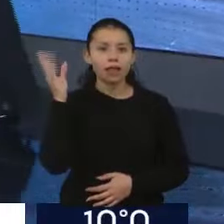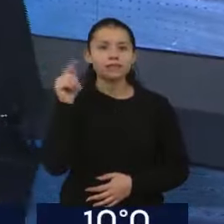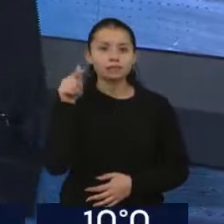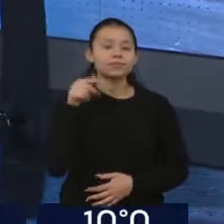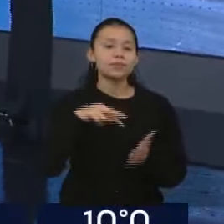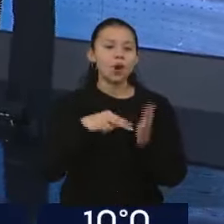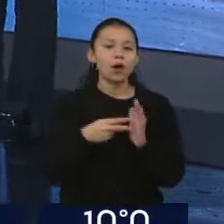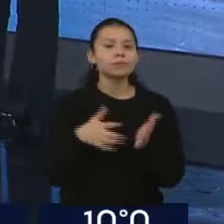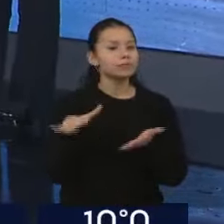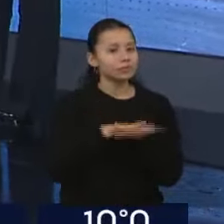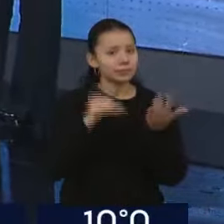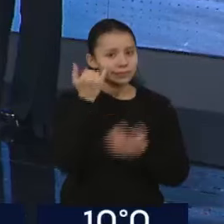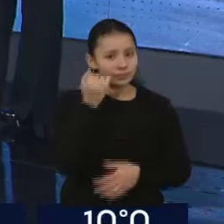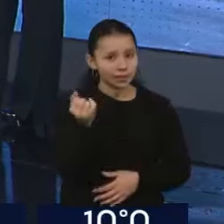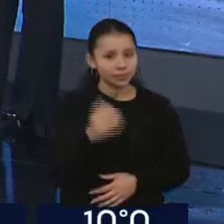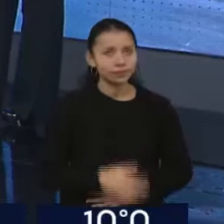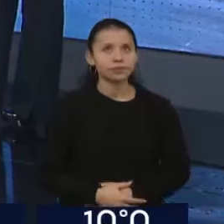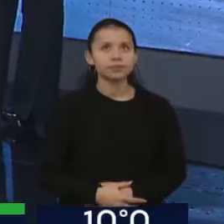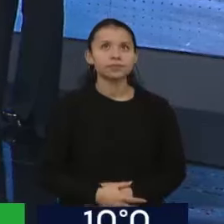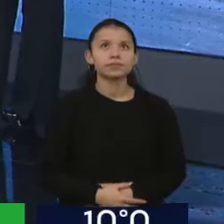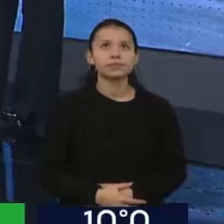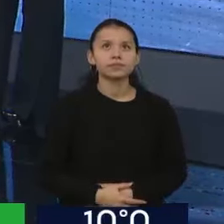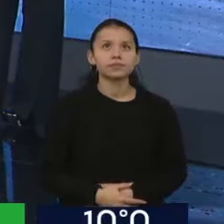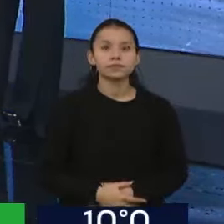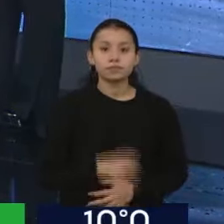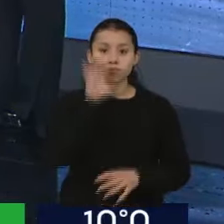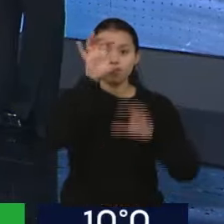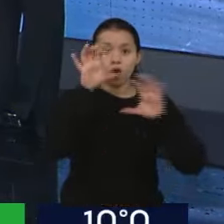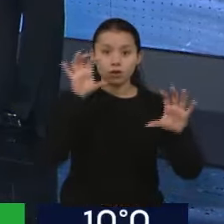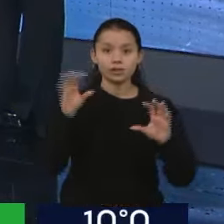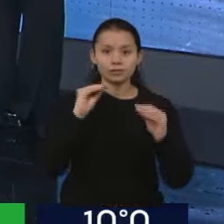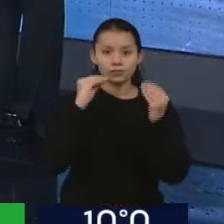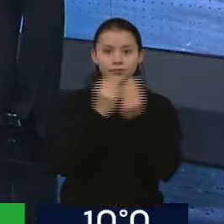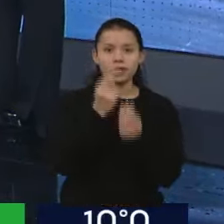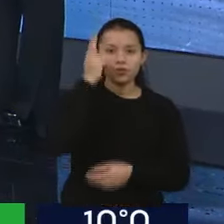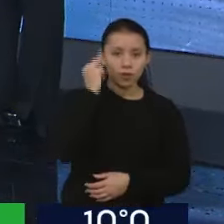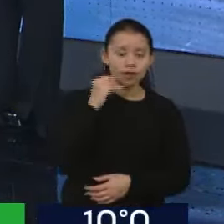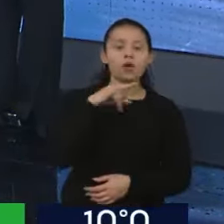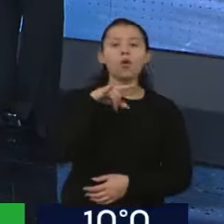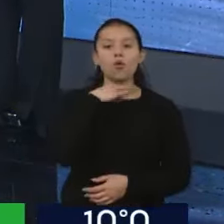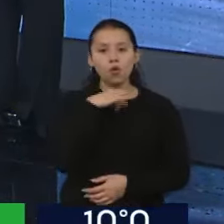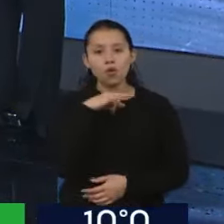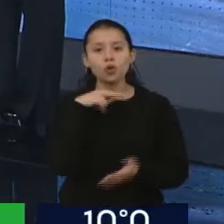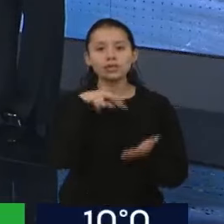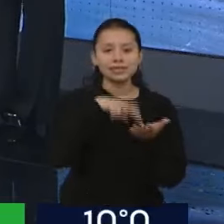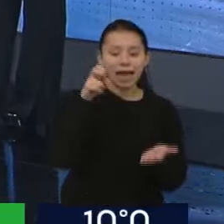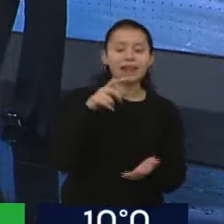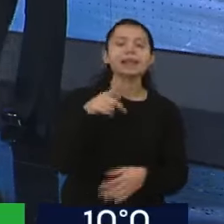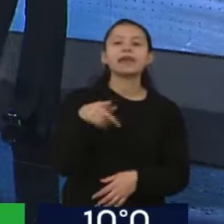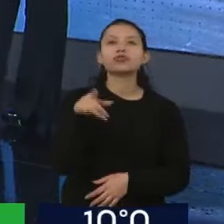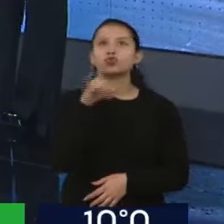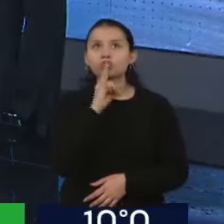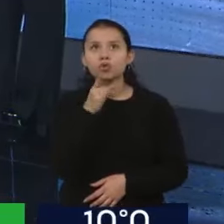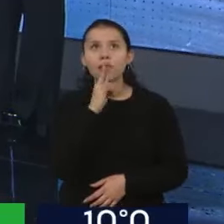problemática según advirtieron. Estas son las nueve provincias más afectadas, Jujuy, Salta, Tucumán, Córdoba,